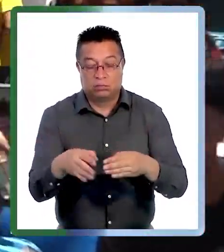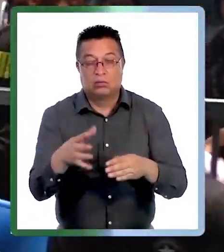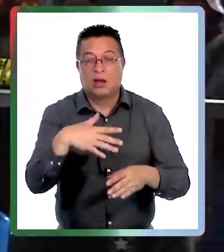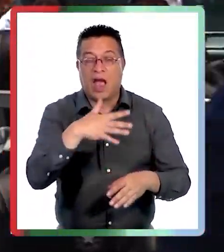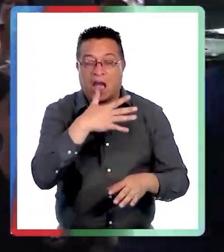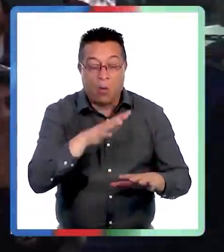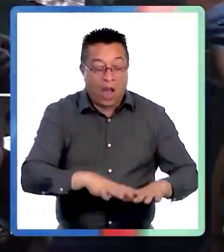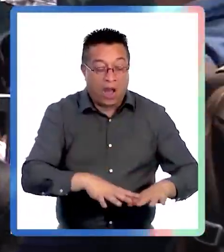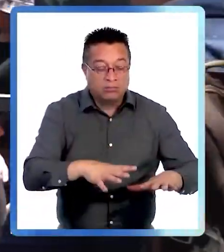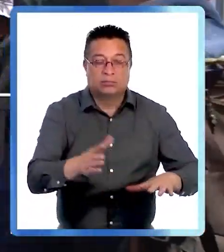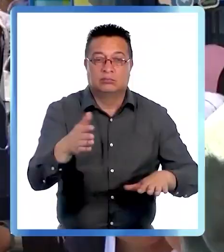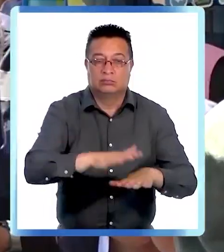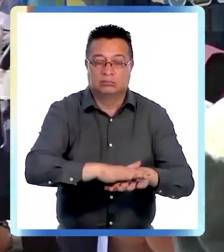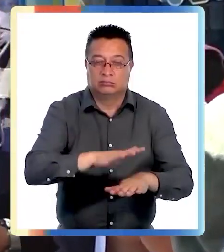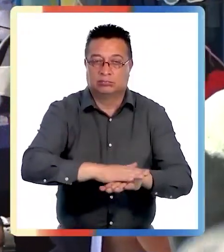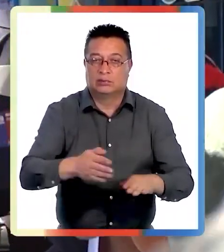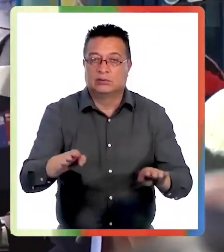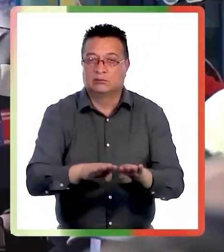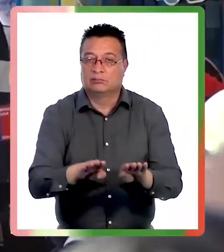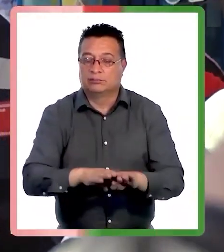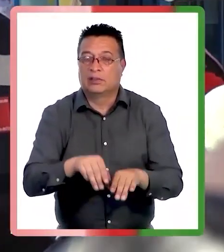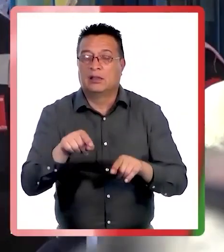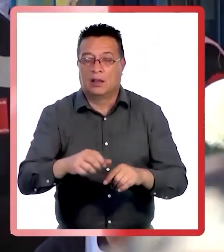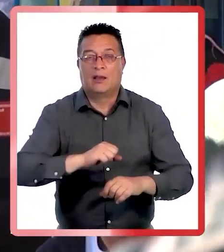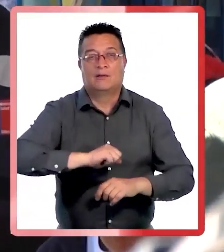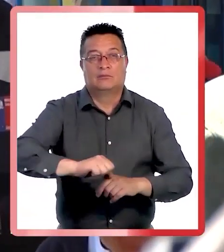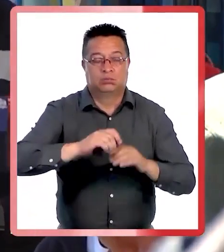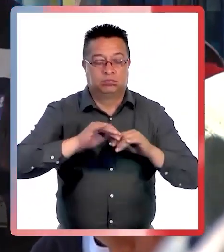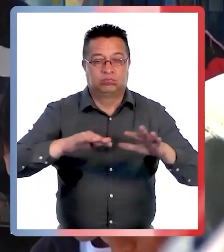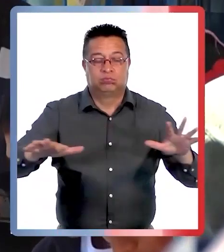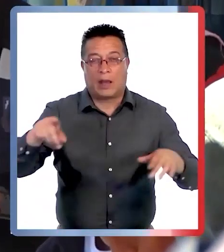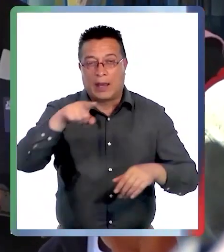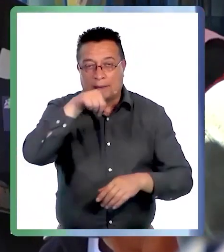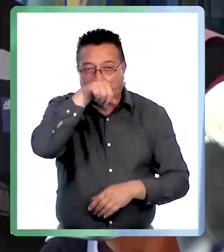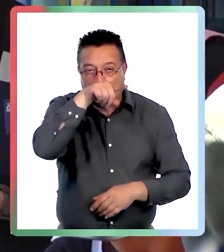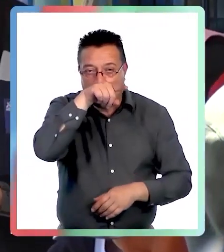que almacenan agua para evitar la propagación de zancudos.